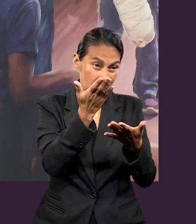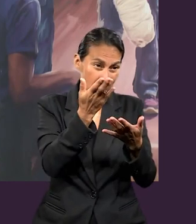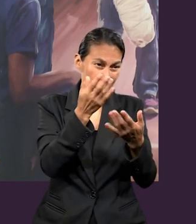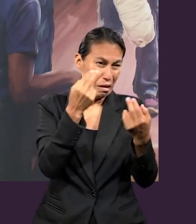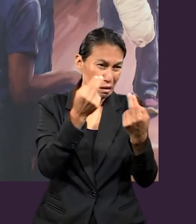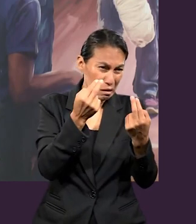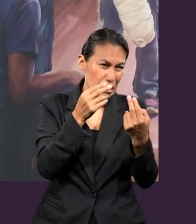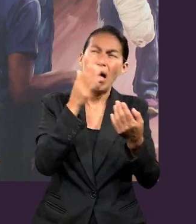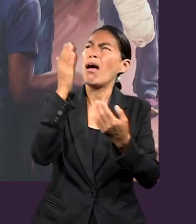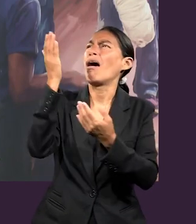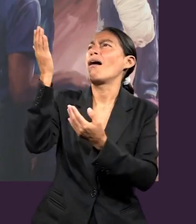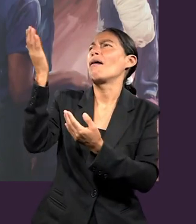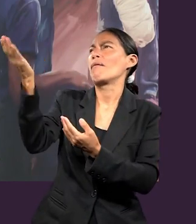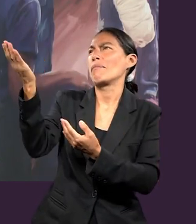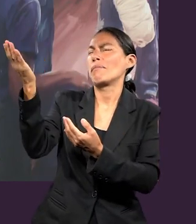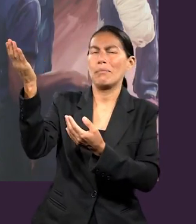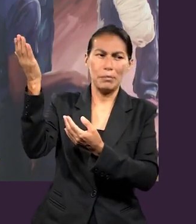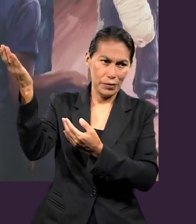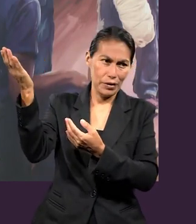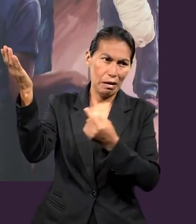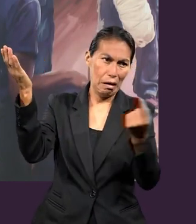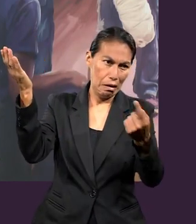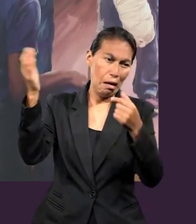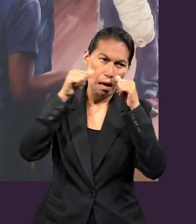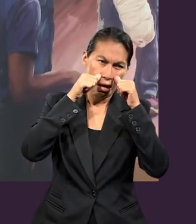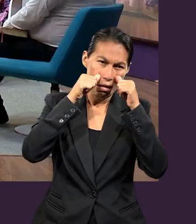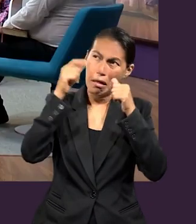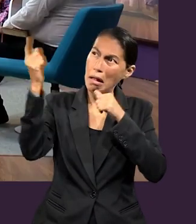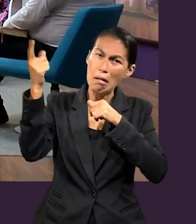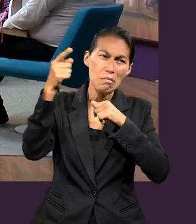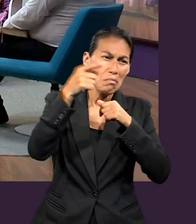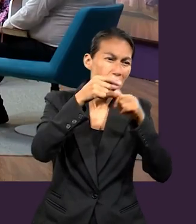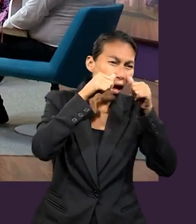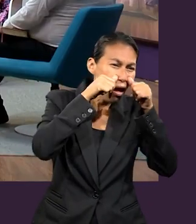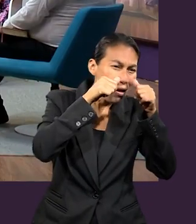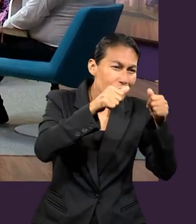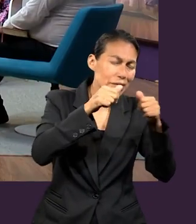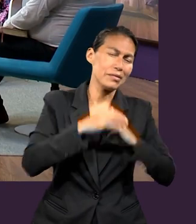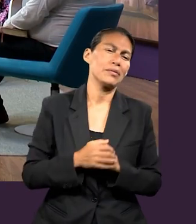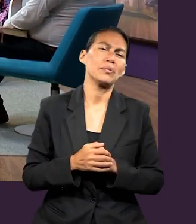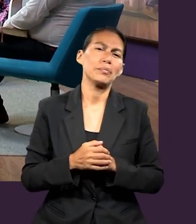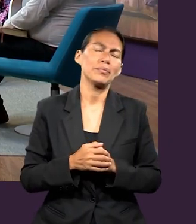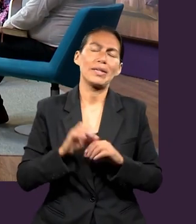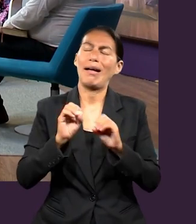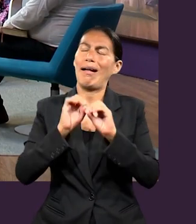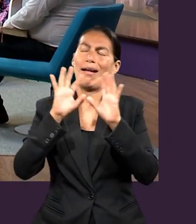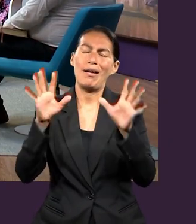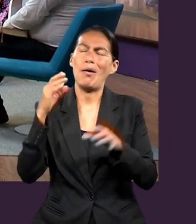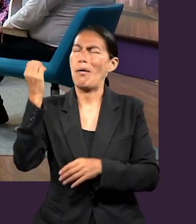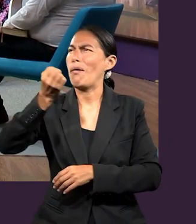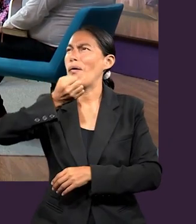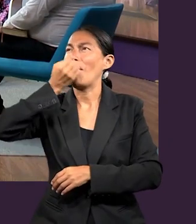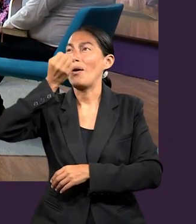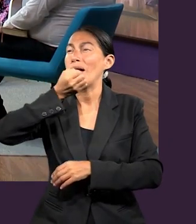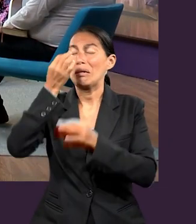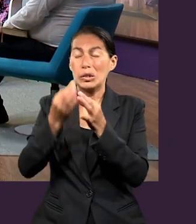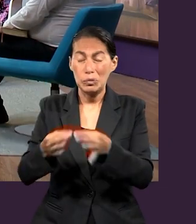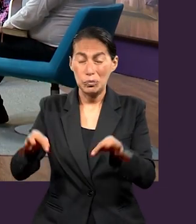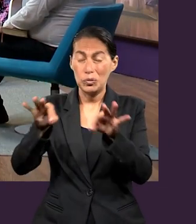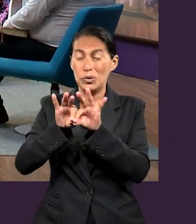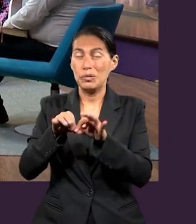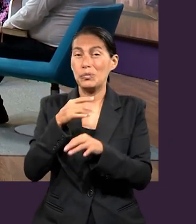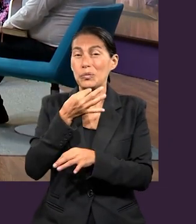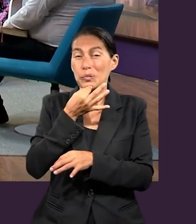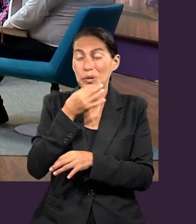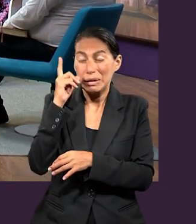con la certeza de que Dios está ahí para escucharnos. Excelente. La oración también es un momento clave en esos